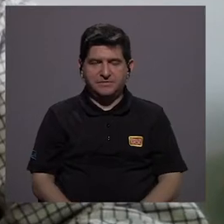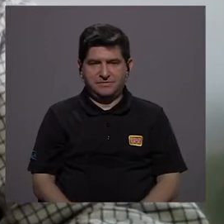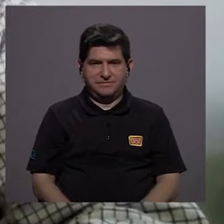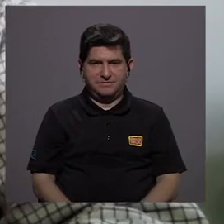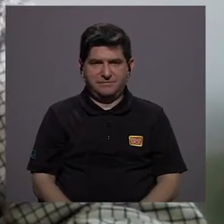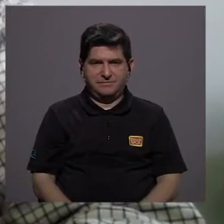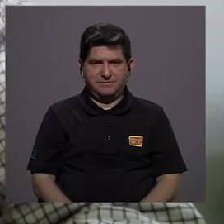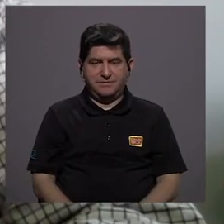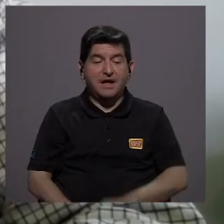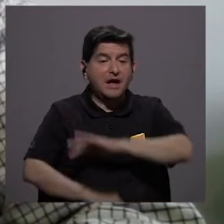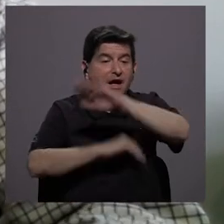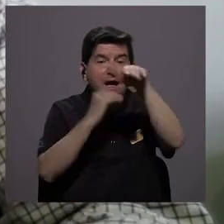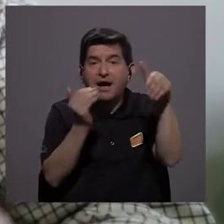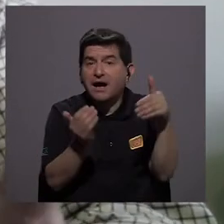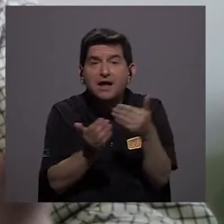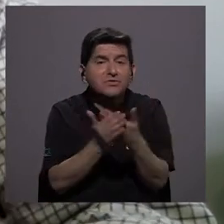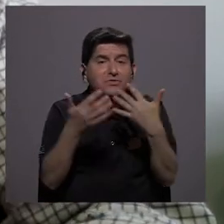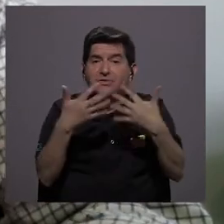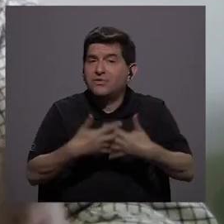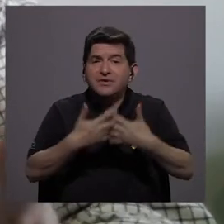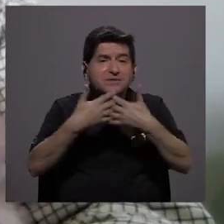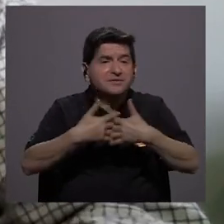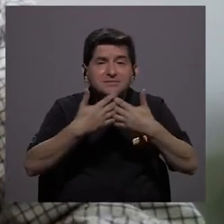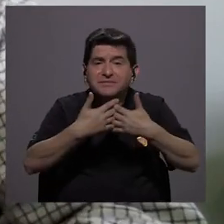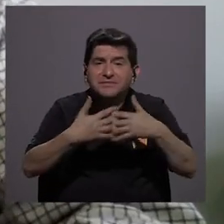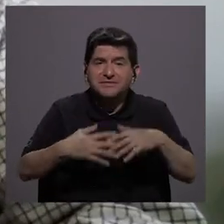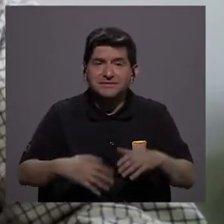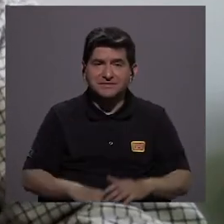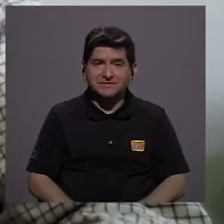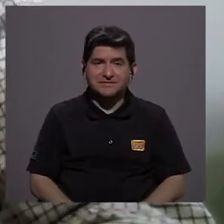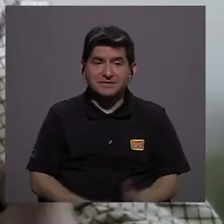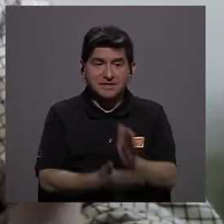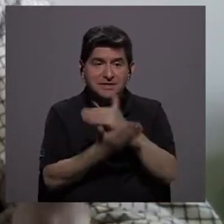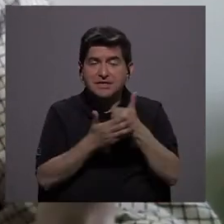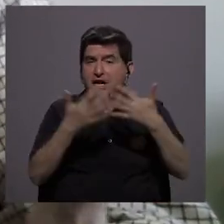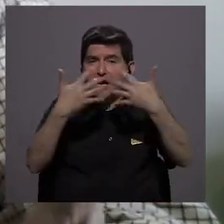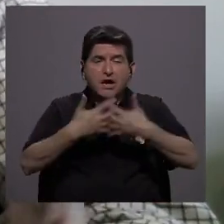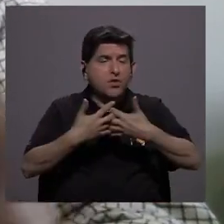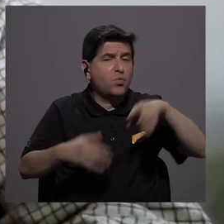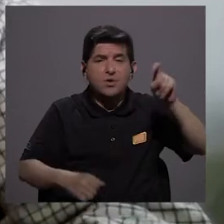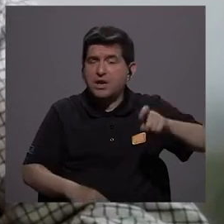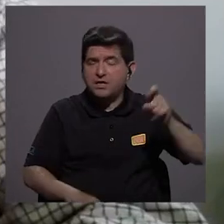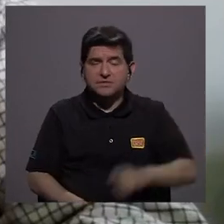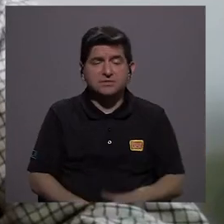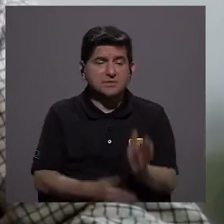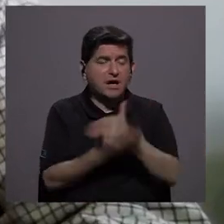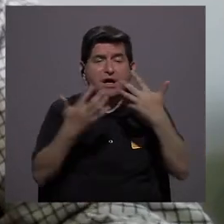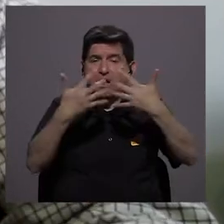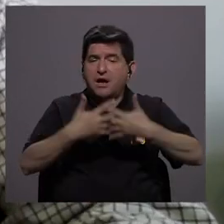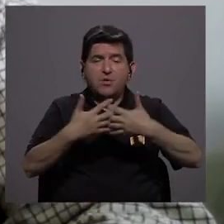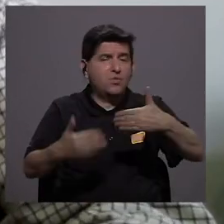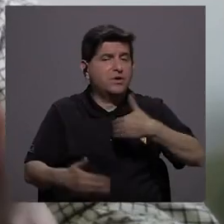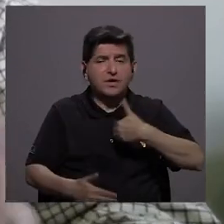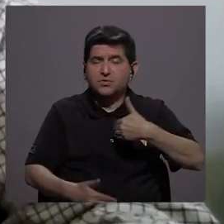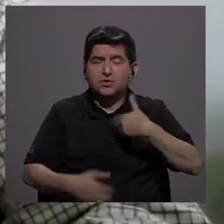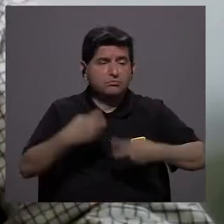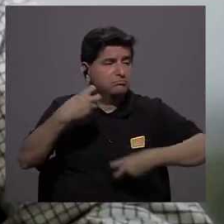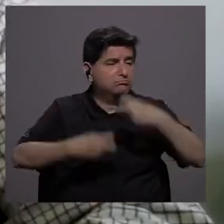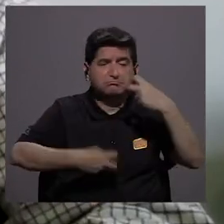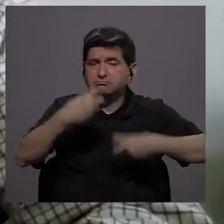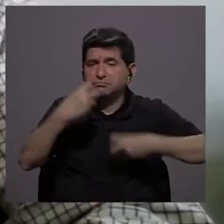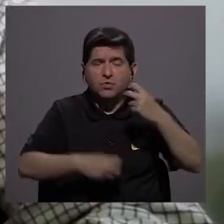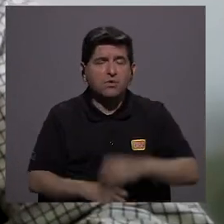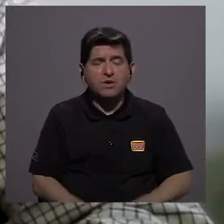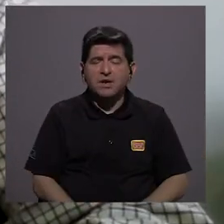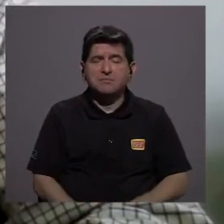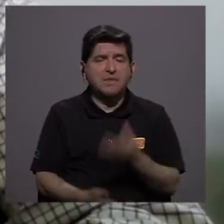pago, de postergación de impuestos a todo el mundo, a todas las empresas. Ya, hay algunas empresas que no lo van a necesitar, algunas empresas no están teniendo